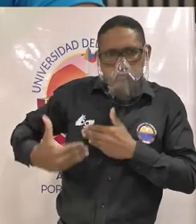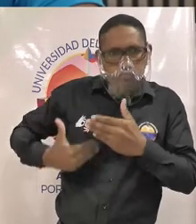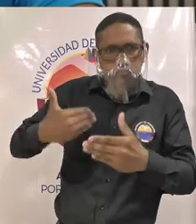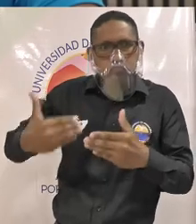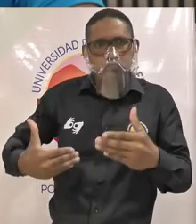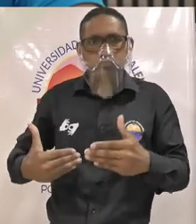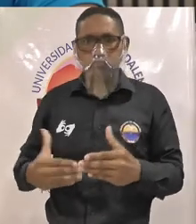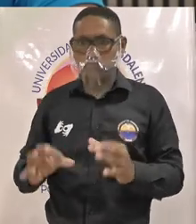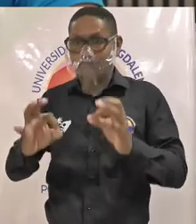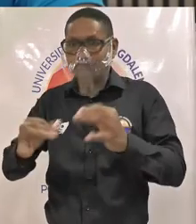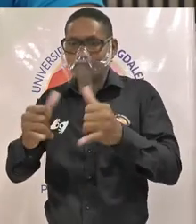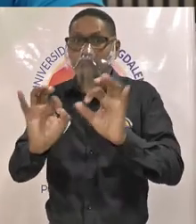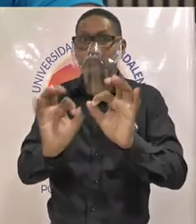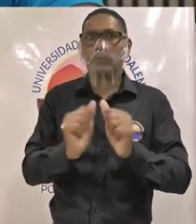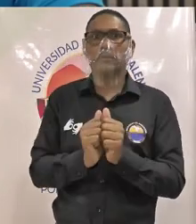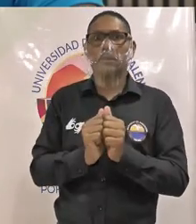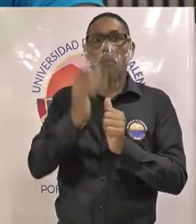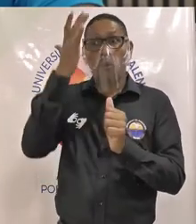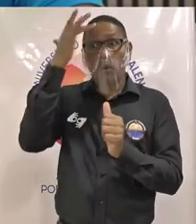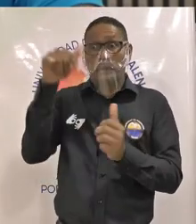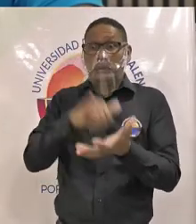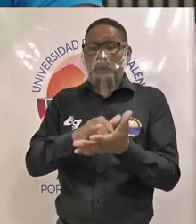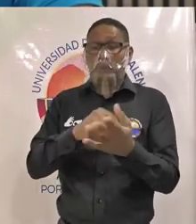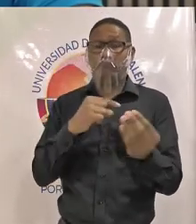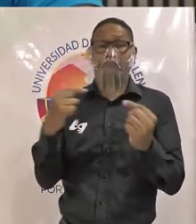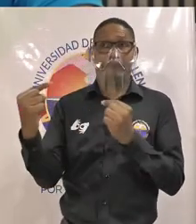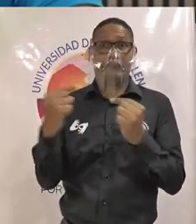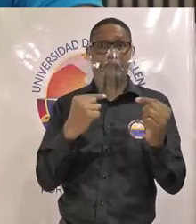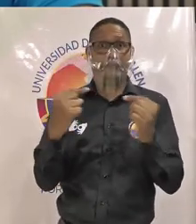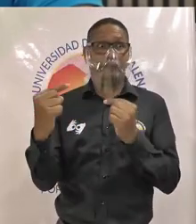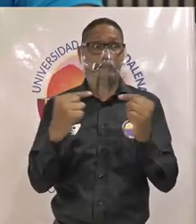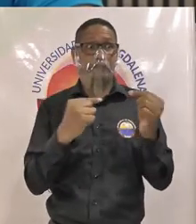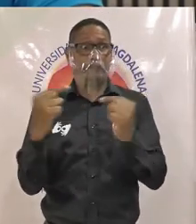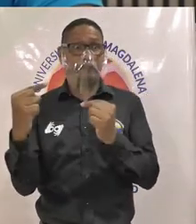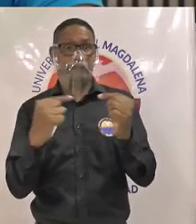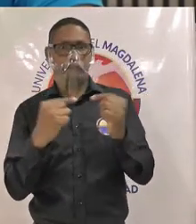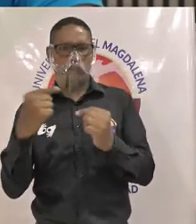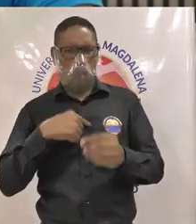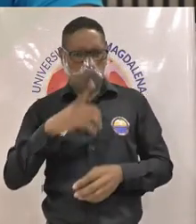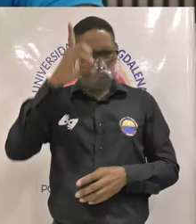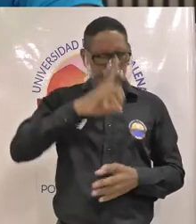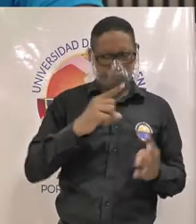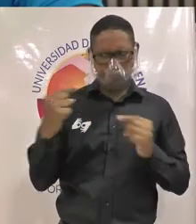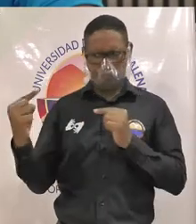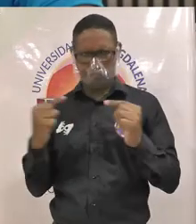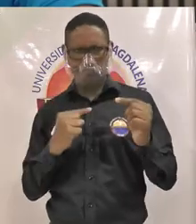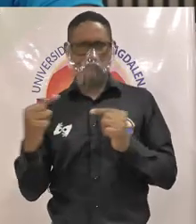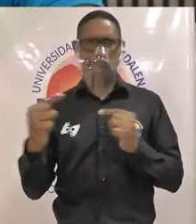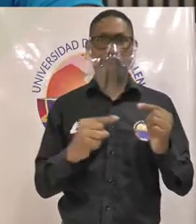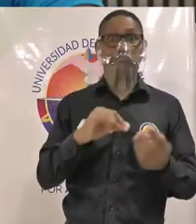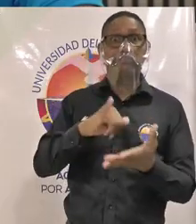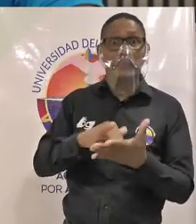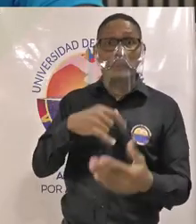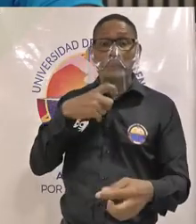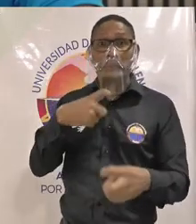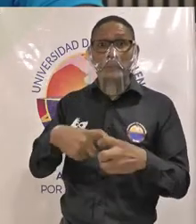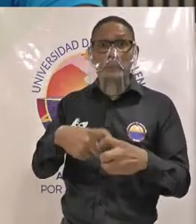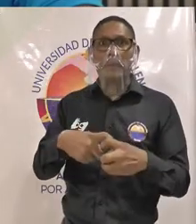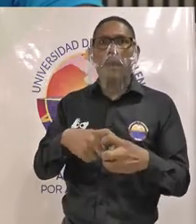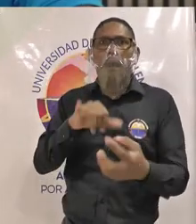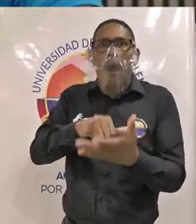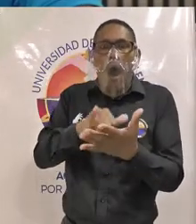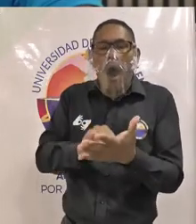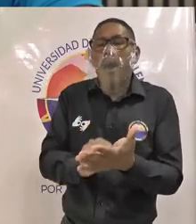que esto implícitamente genera conflicto de interés en la toma de decisión esto va a ocasionar